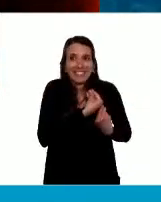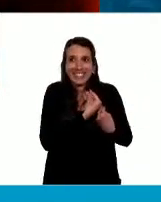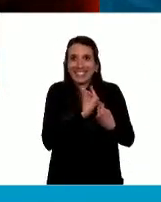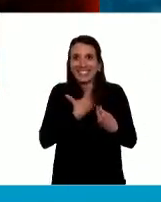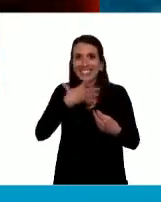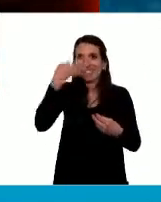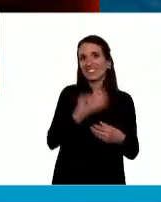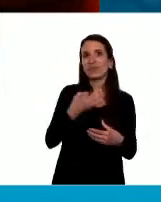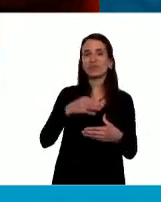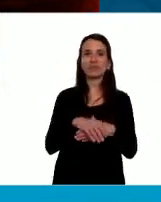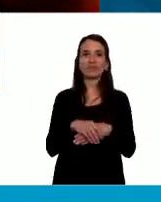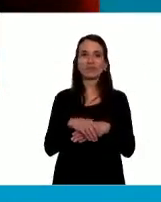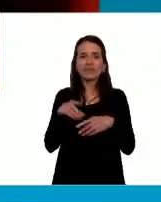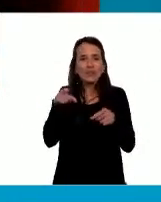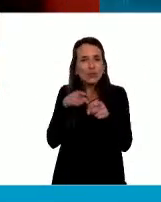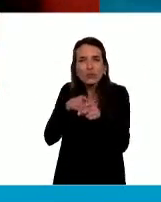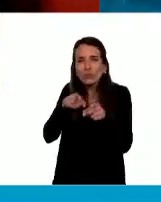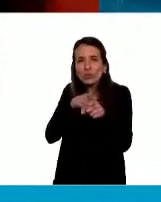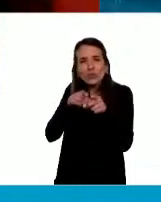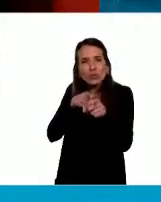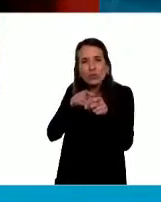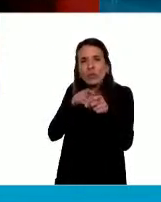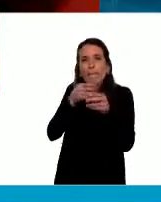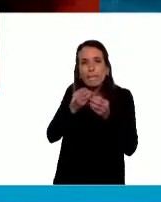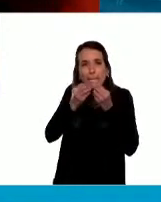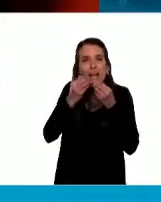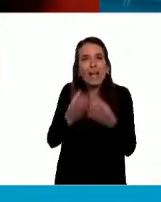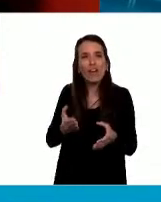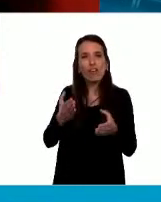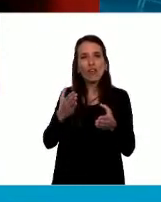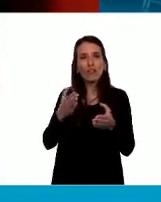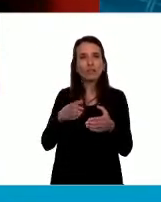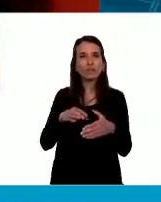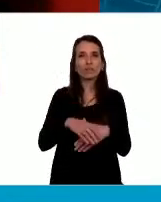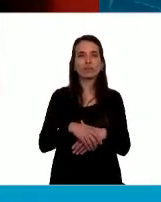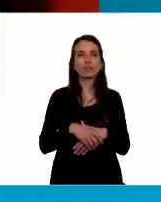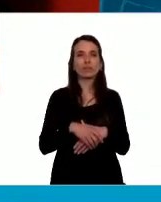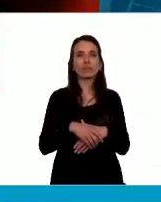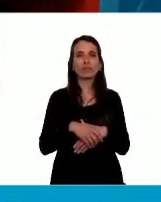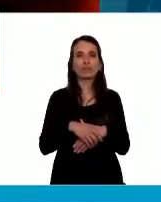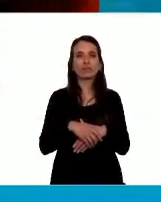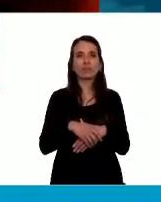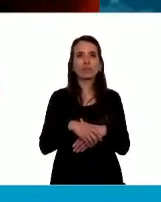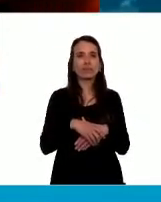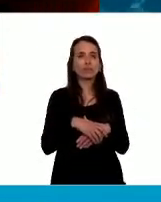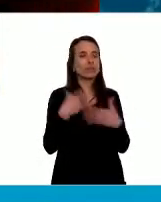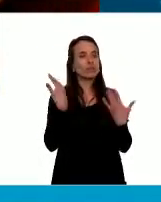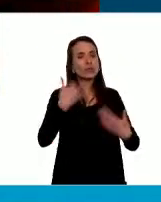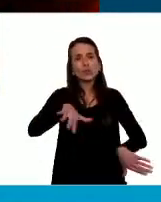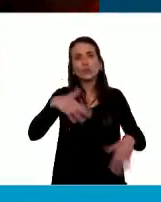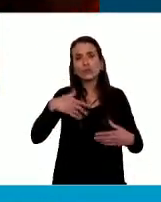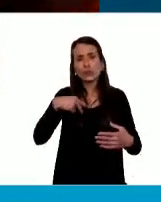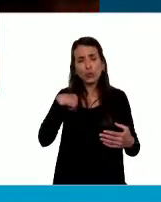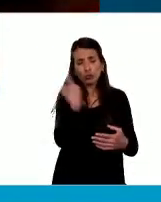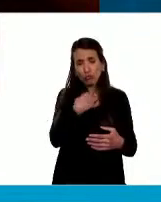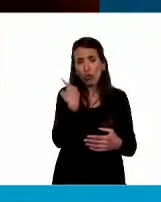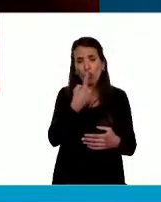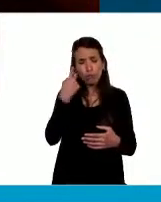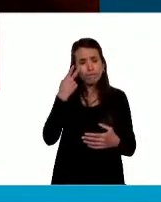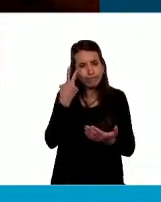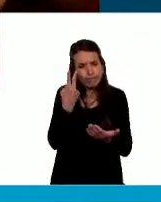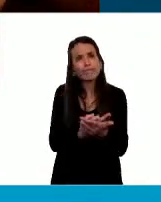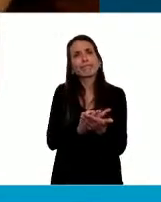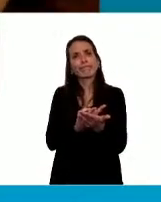seguir los mejores caminos. Digo que es muy propicio que hoy